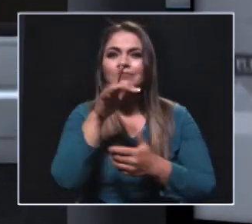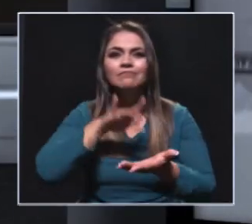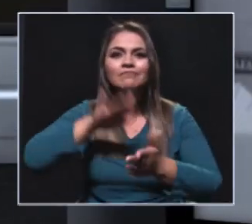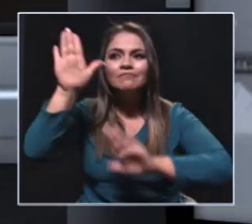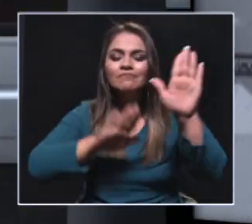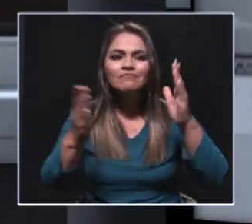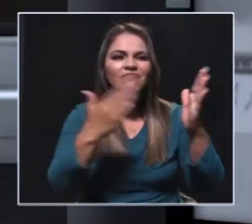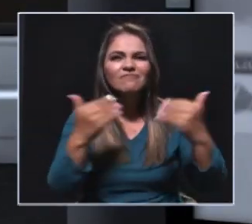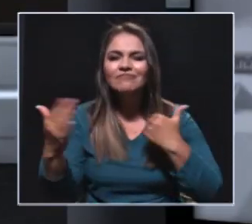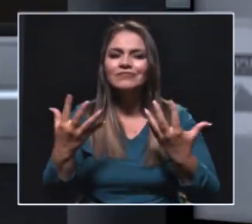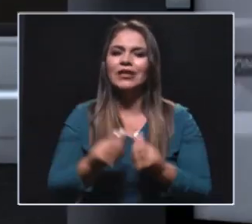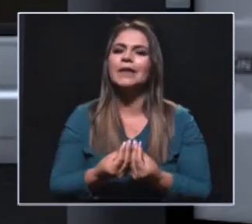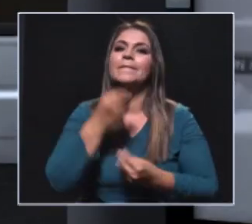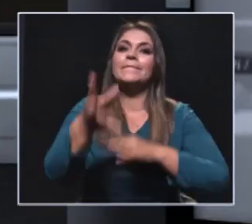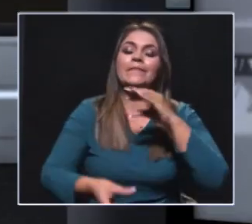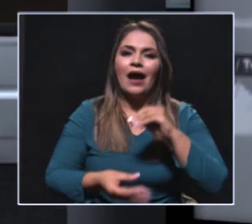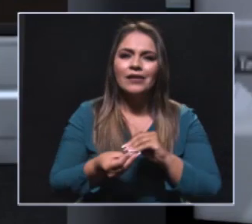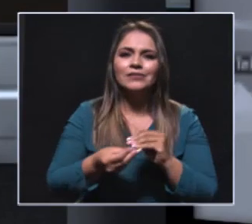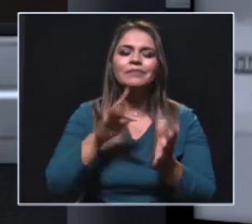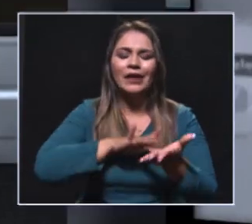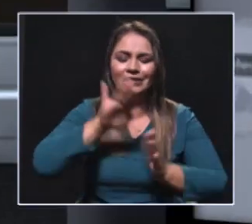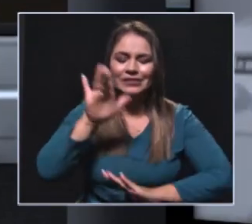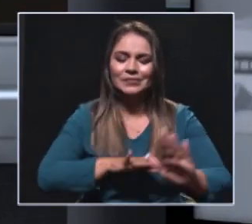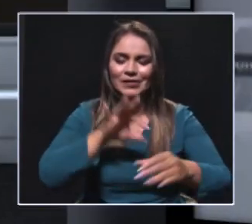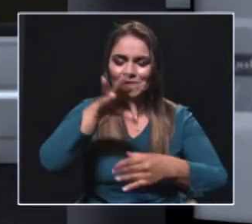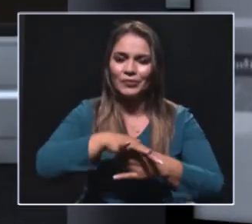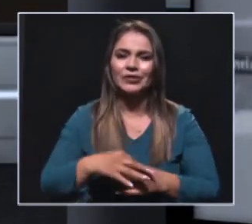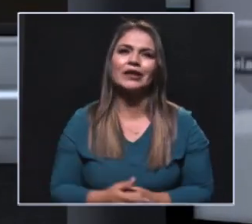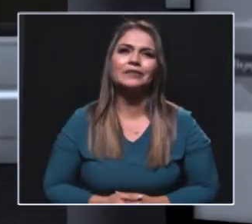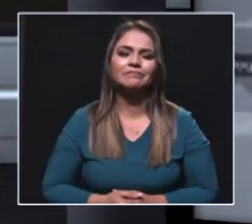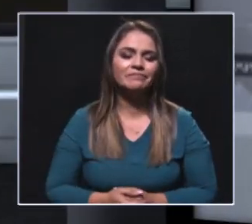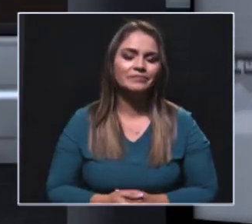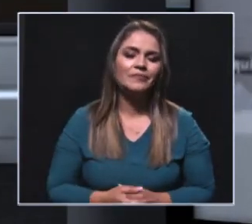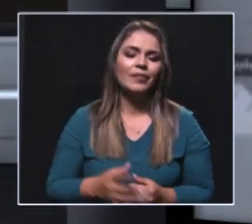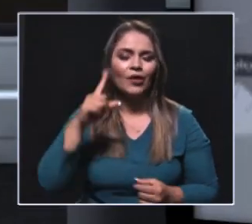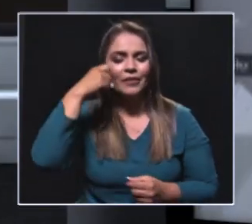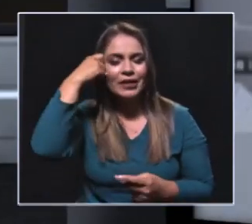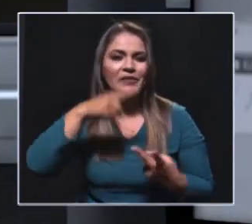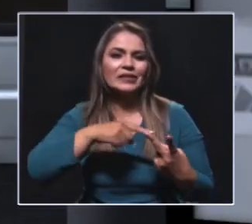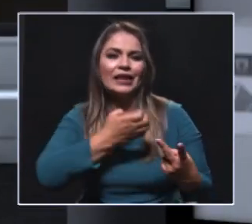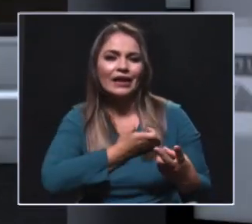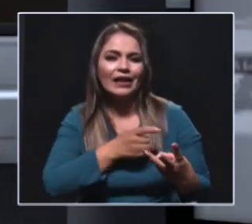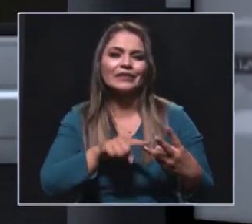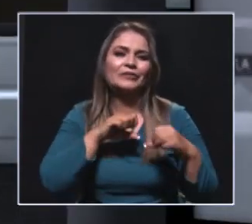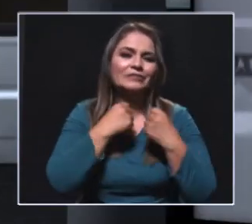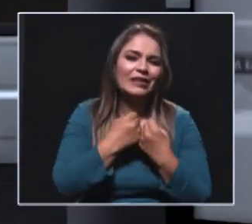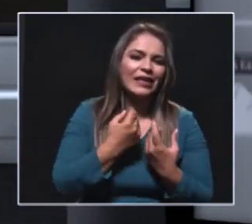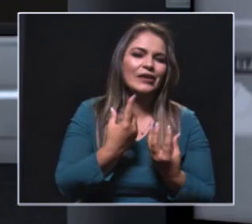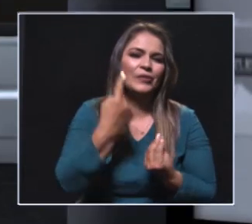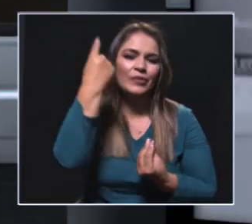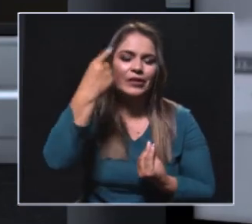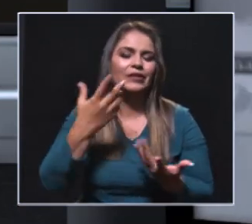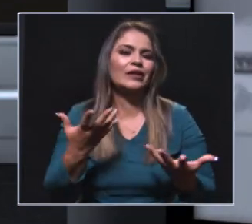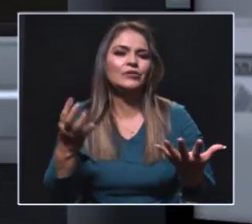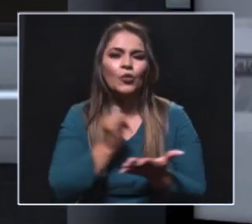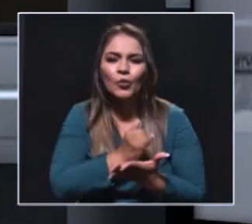estuvieron en la escuela de entrenamiento político sean elegidas en esta oportunidad de gobernador, de alcalde, de concejales, diputados y